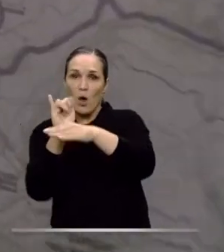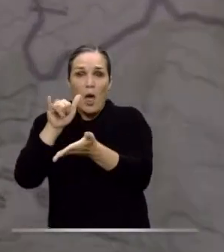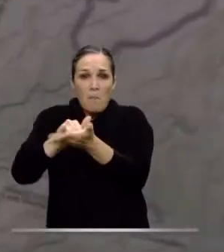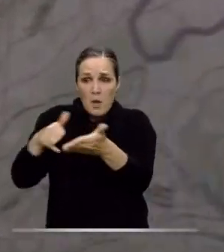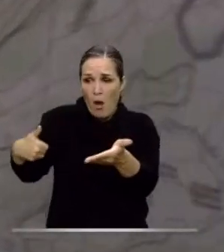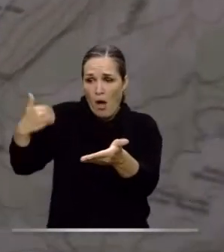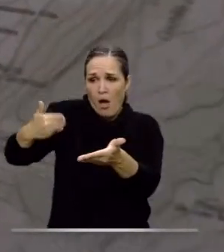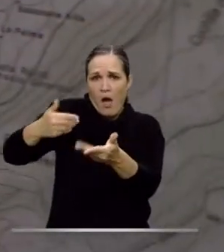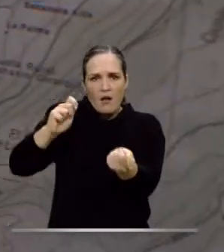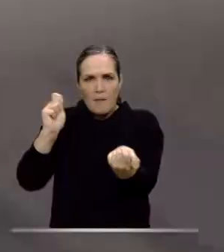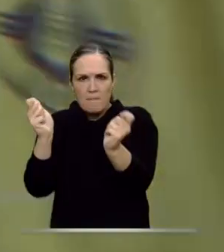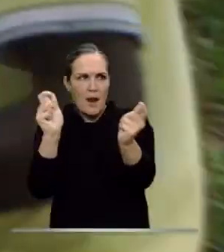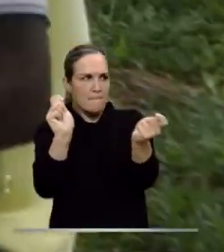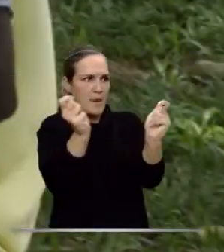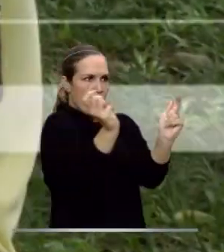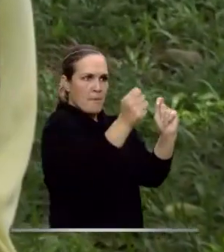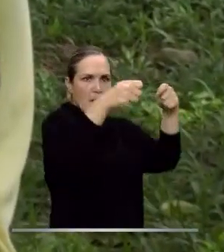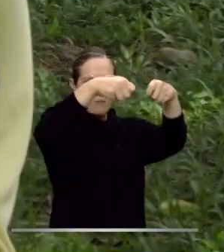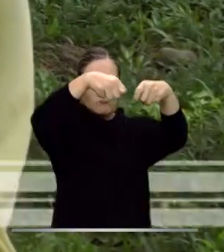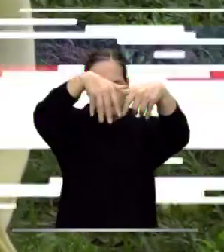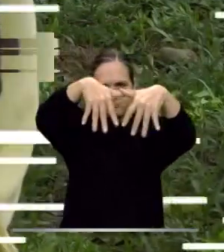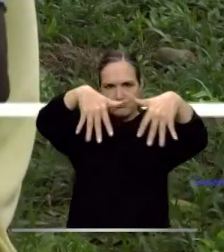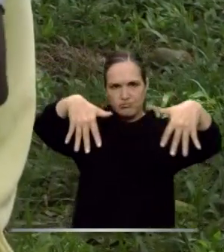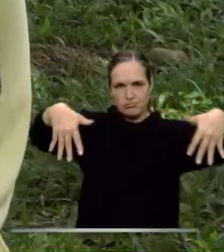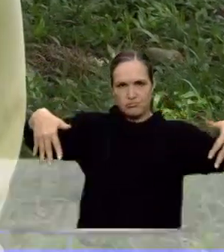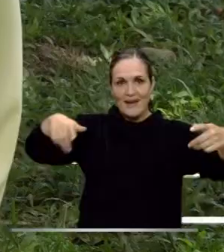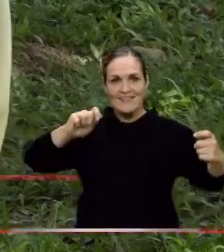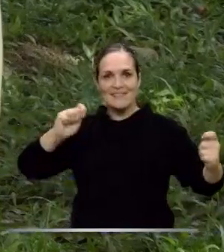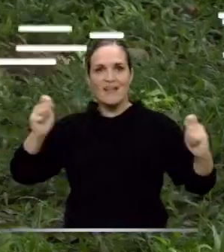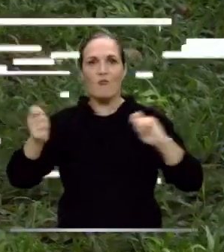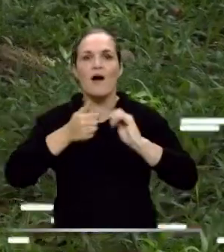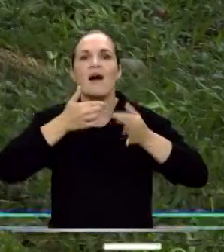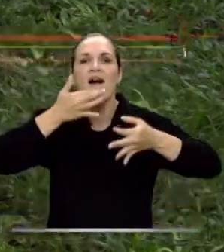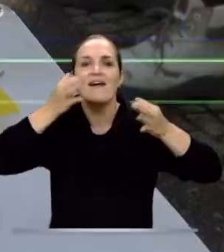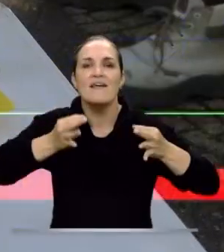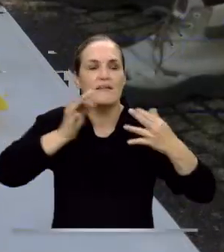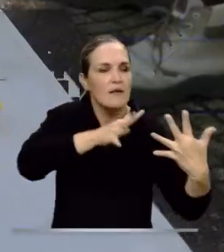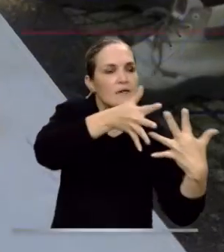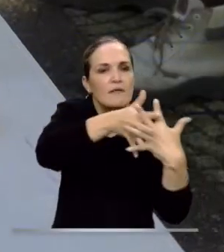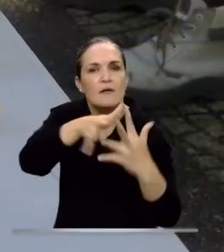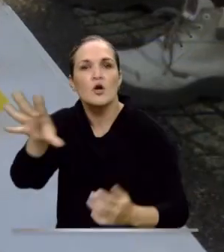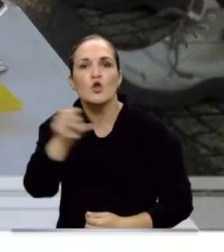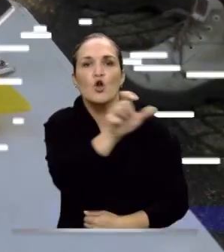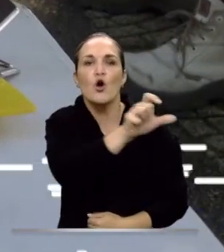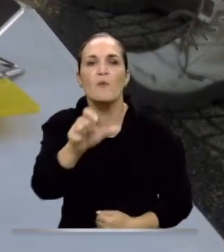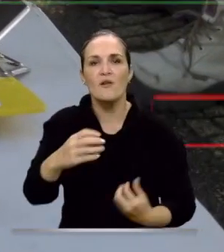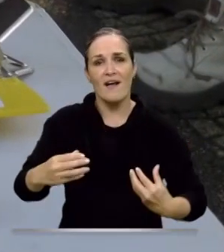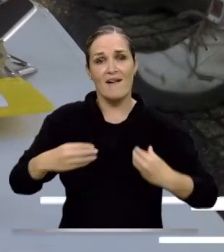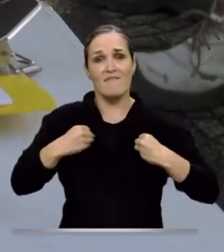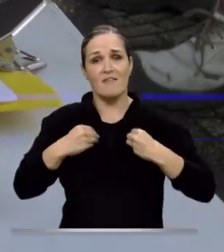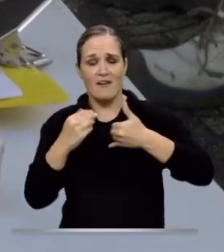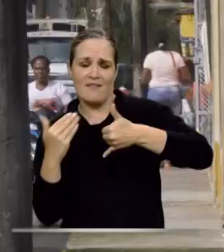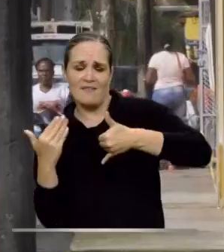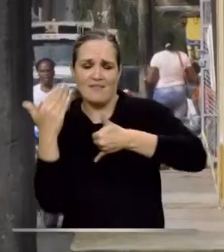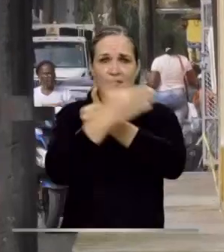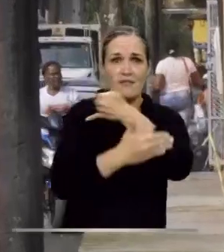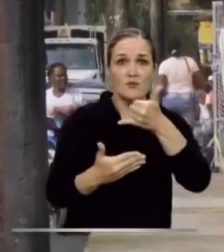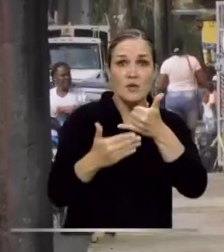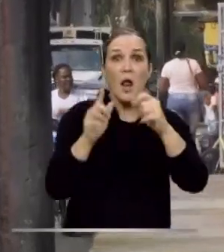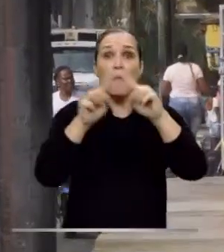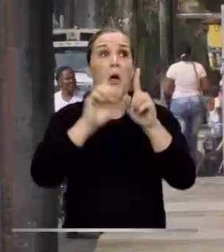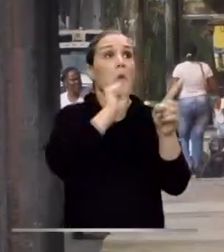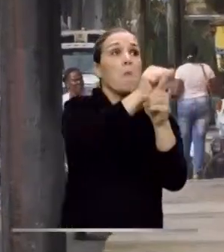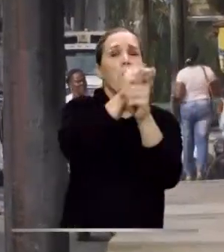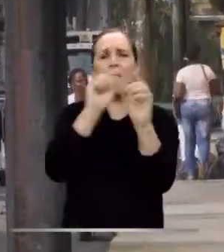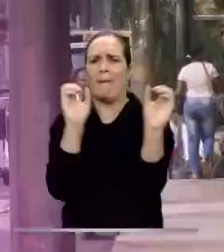instituciones públicas del Estado colombiano para permitir la transformación de la realidad de todos y todas las personas que habitamos el